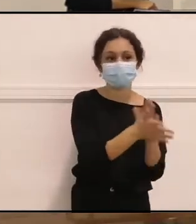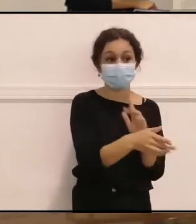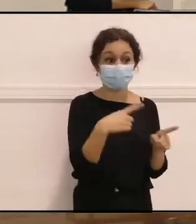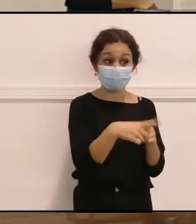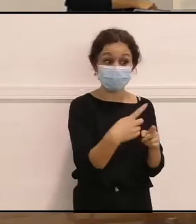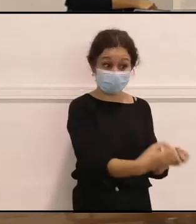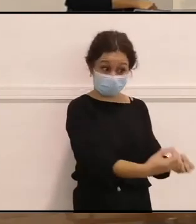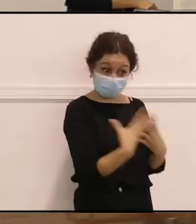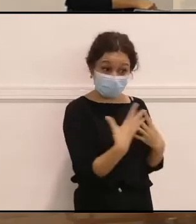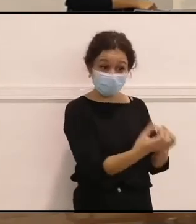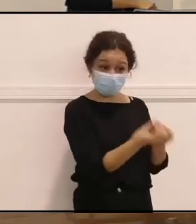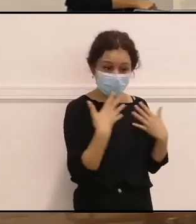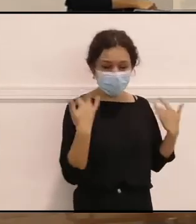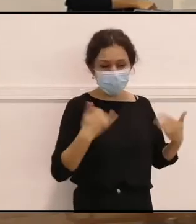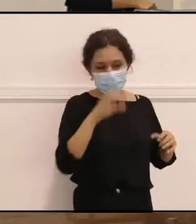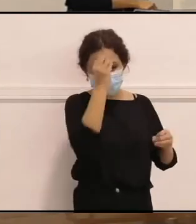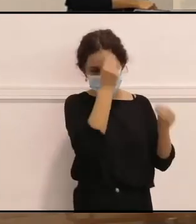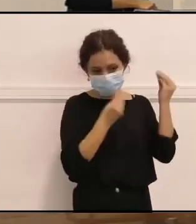te dice, reflexiones.